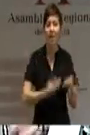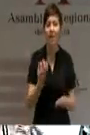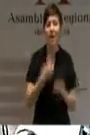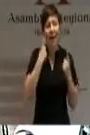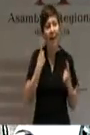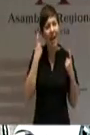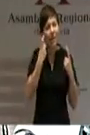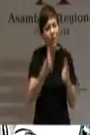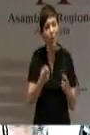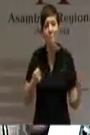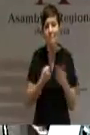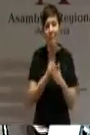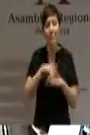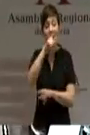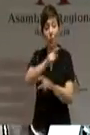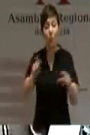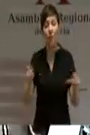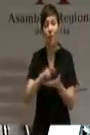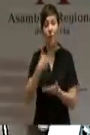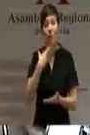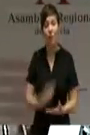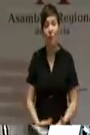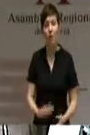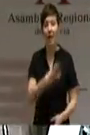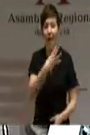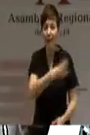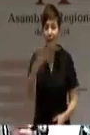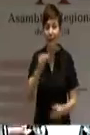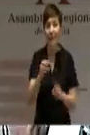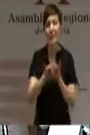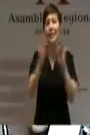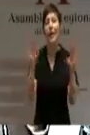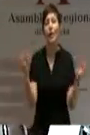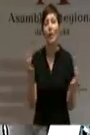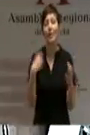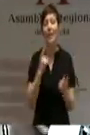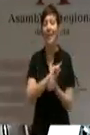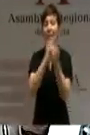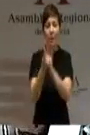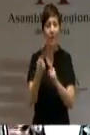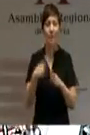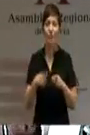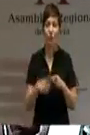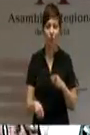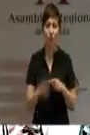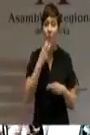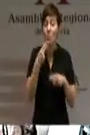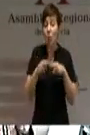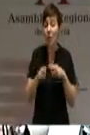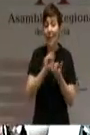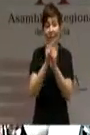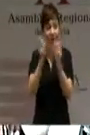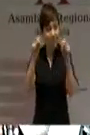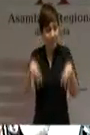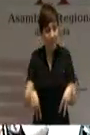ciudadanos de esta región que usted viene para cambiar las cosas, porque si no se cambian las políticas no van a